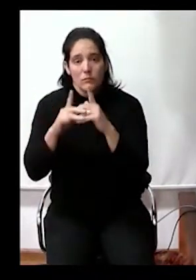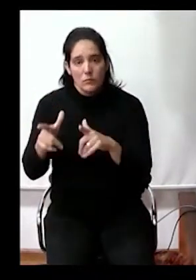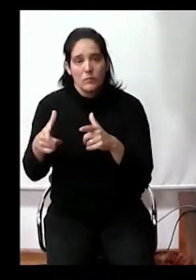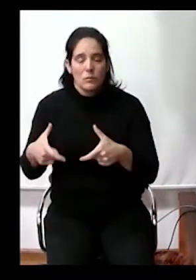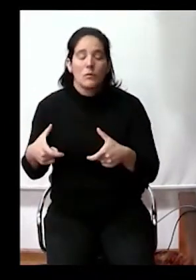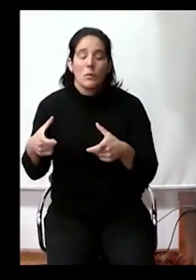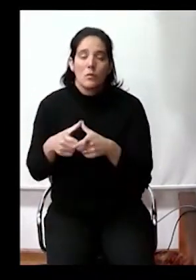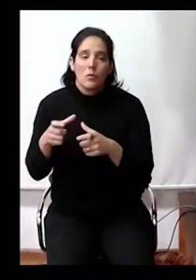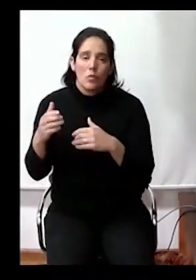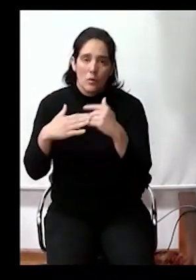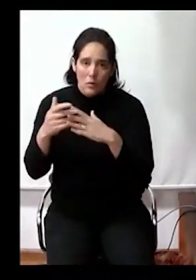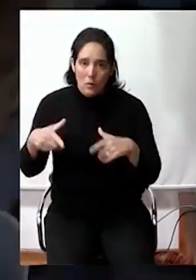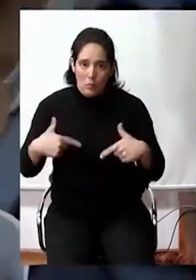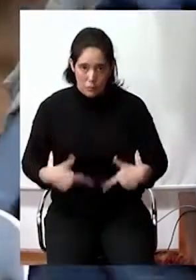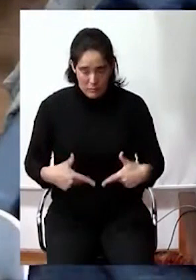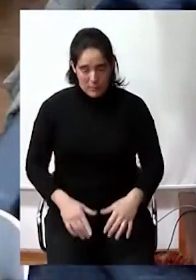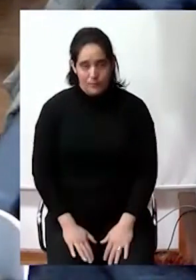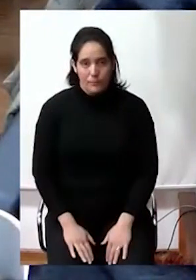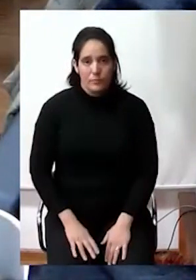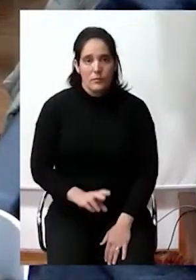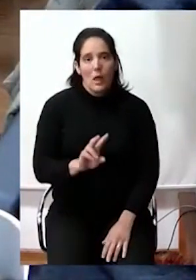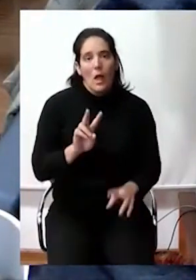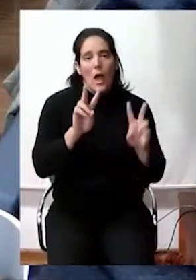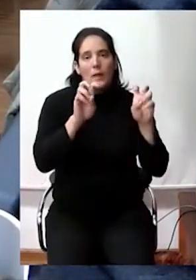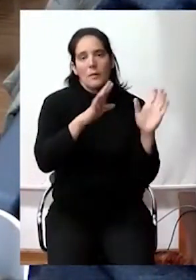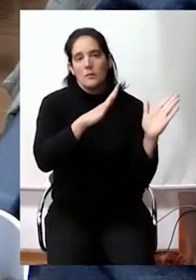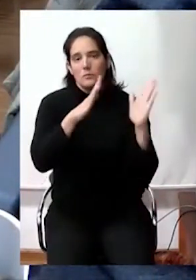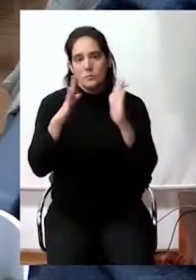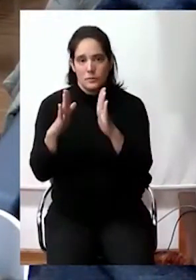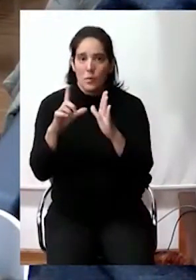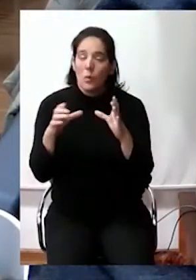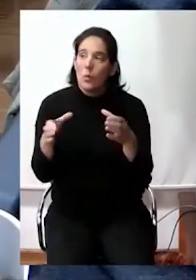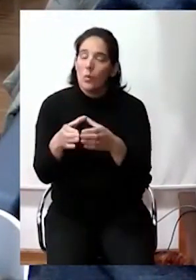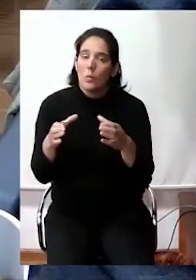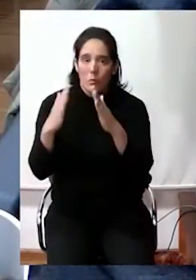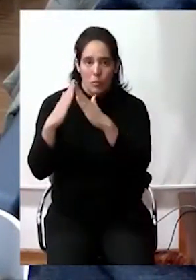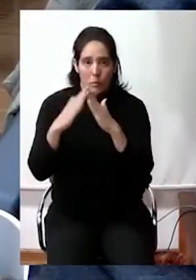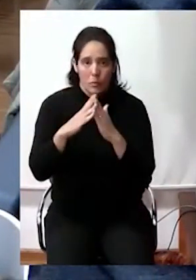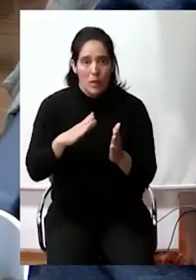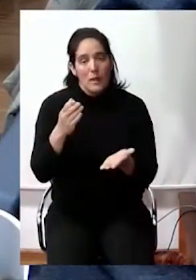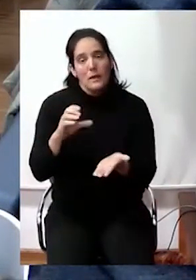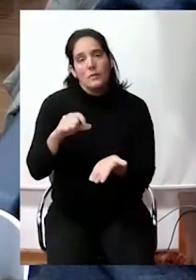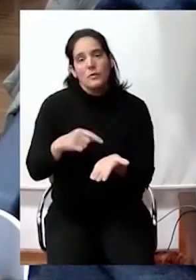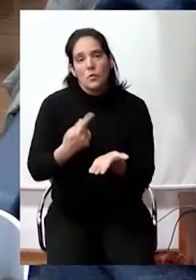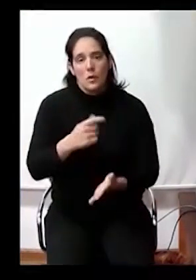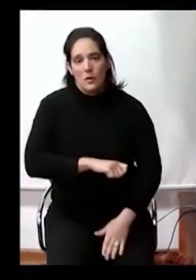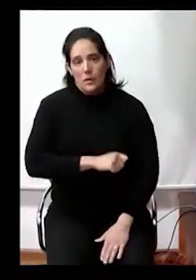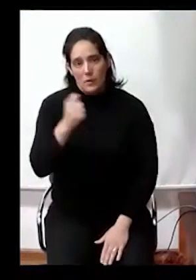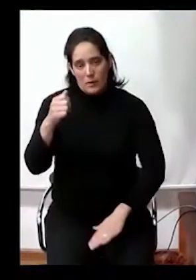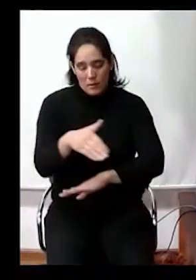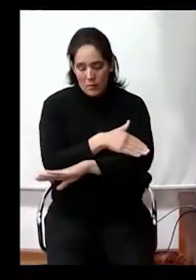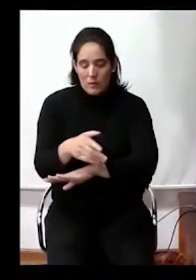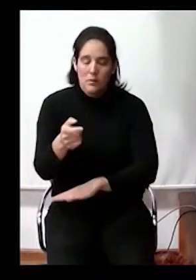Ejecutivo. En segundo lugar, me voy a referir al reclamo de un grupo de vecinos de Libertad de la calle Rivera y la